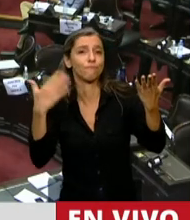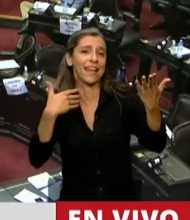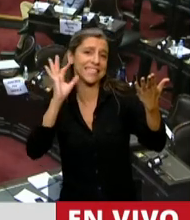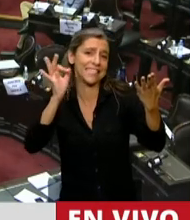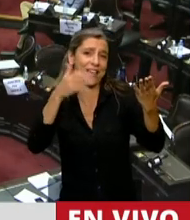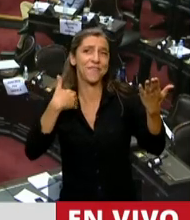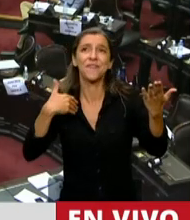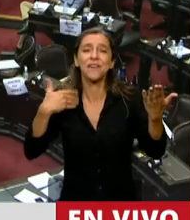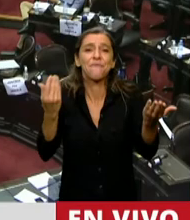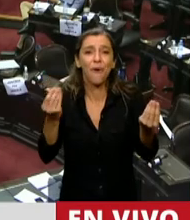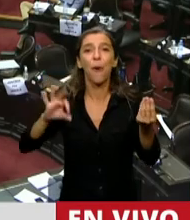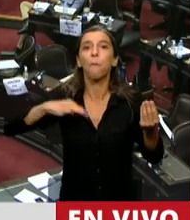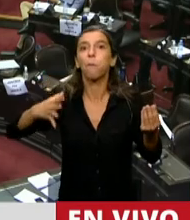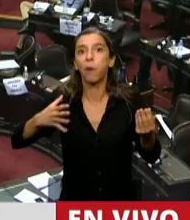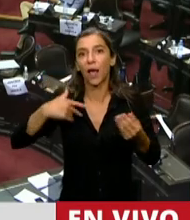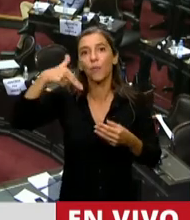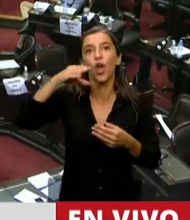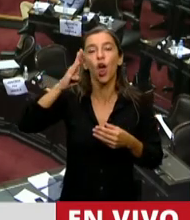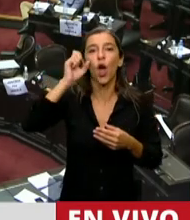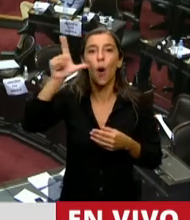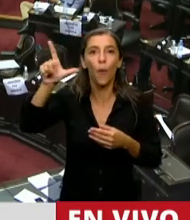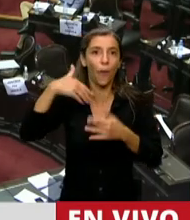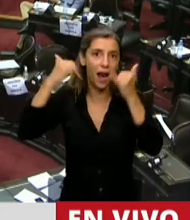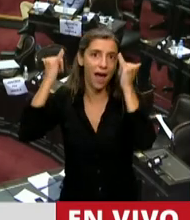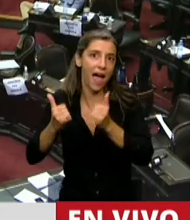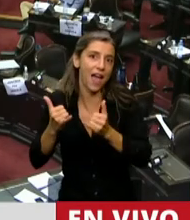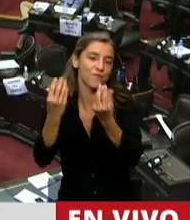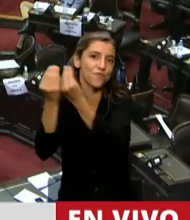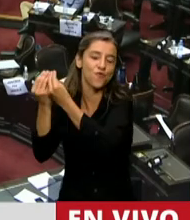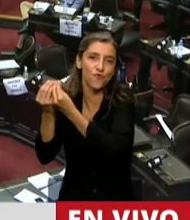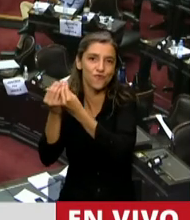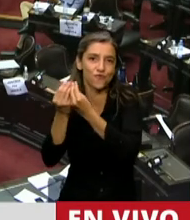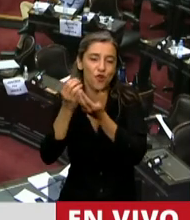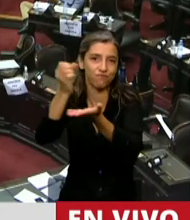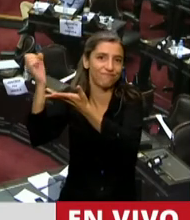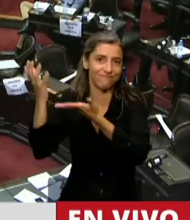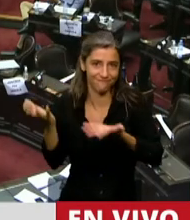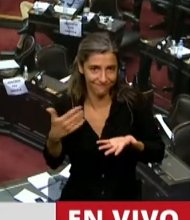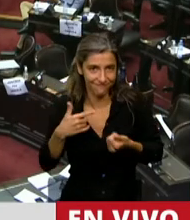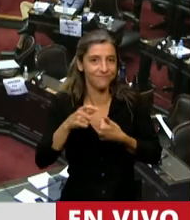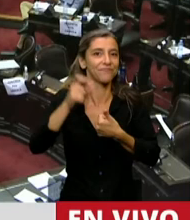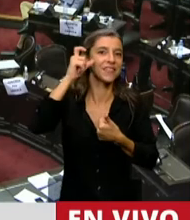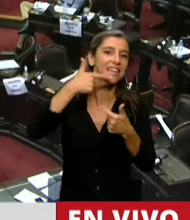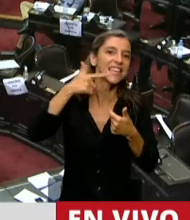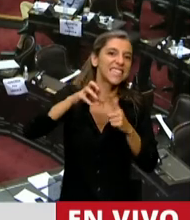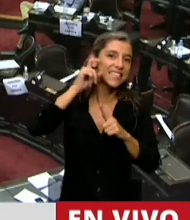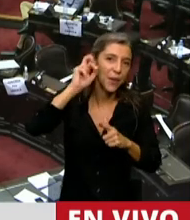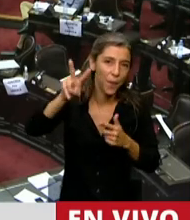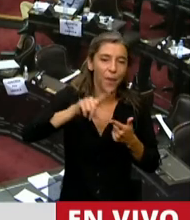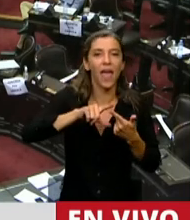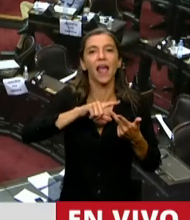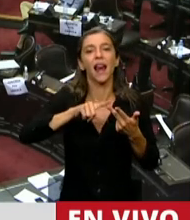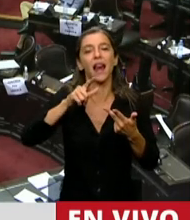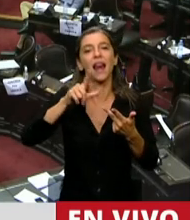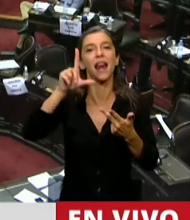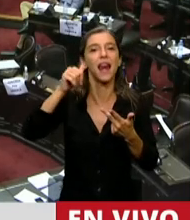han legado el honor nacional alrededor del mundo, Adolfo Pérez Esquivel, Saavedra